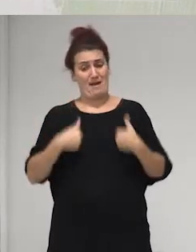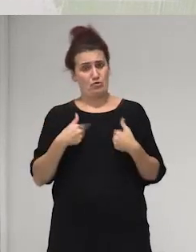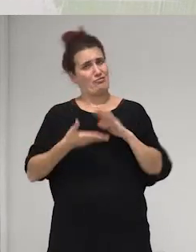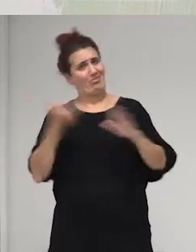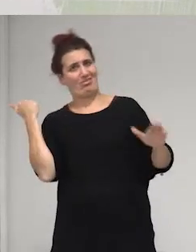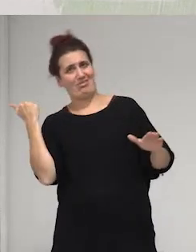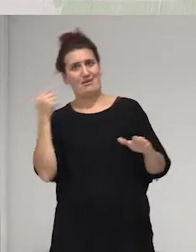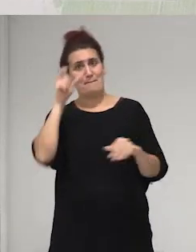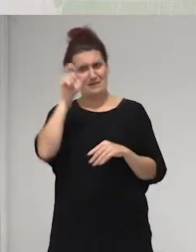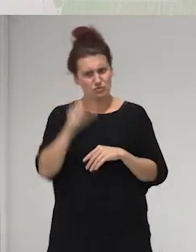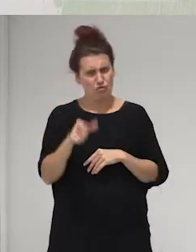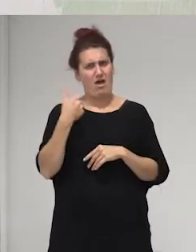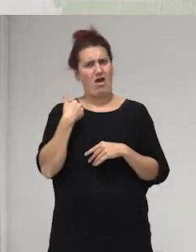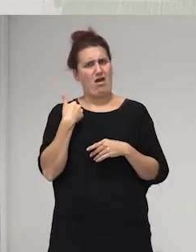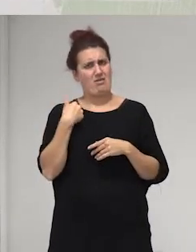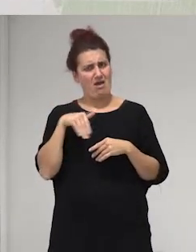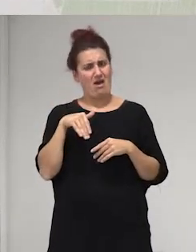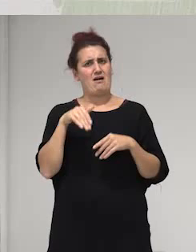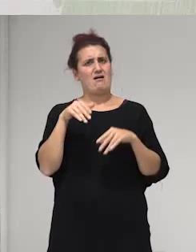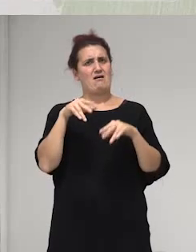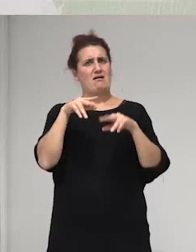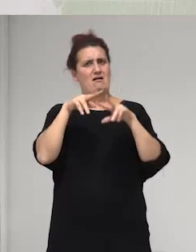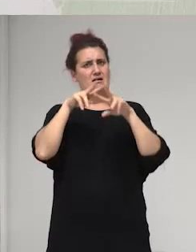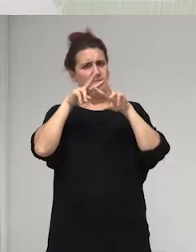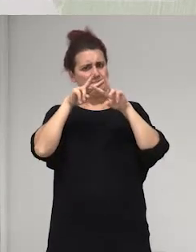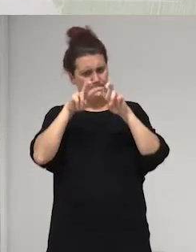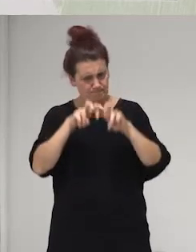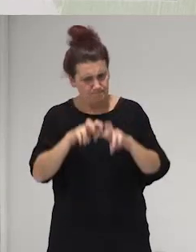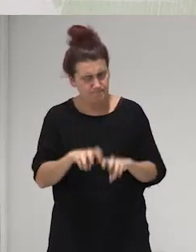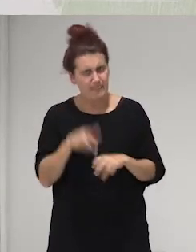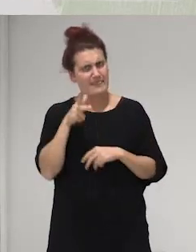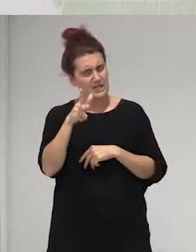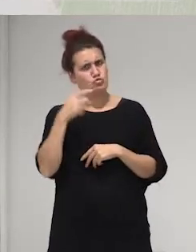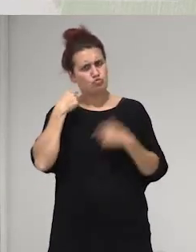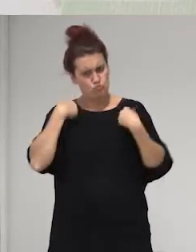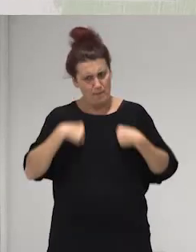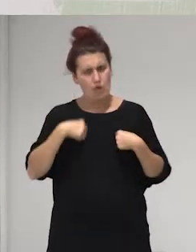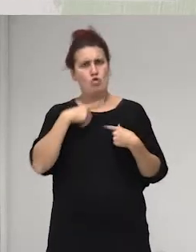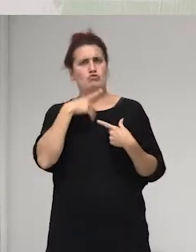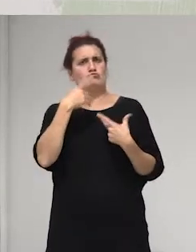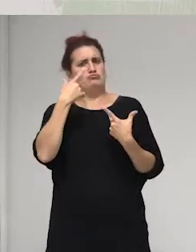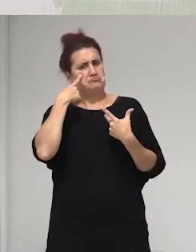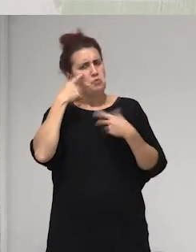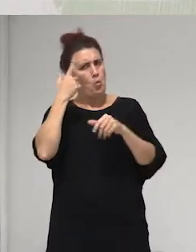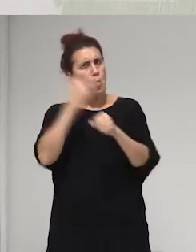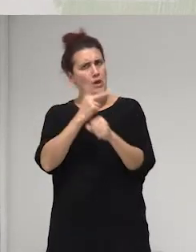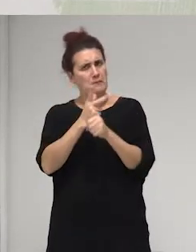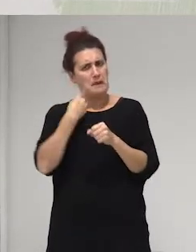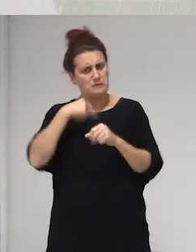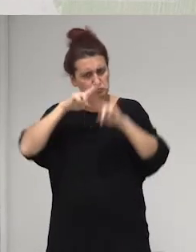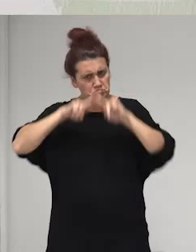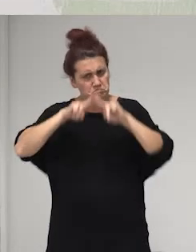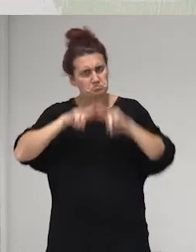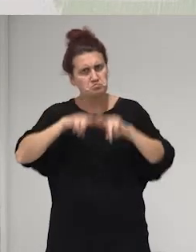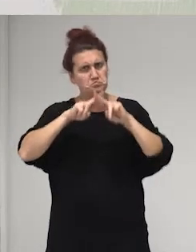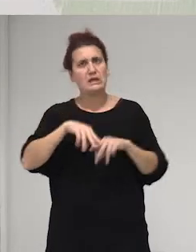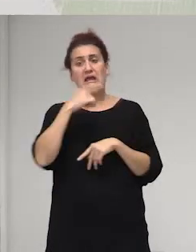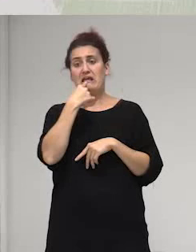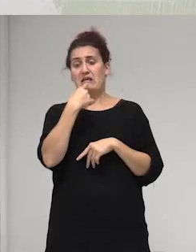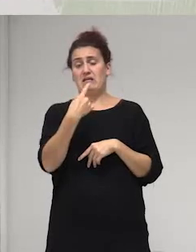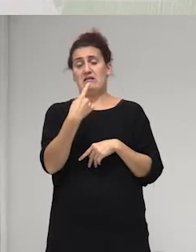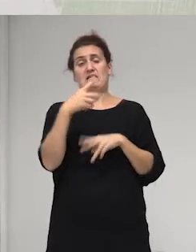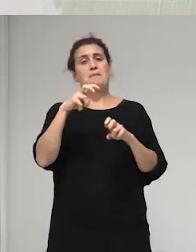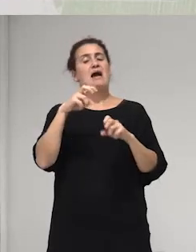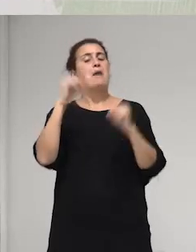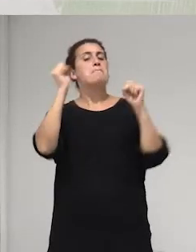ha garantizado los derechos humanos en Guatemala y que hoy este pacto de corruptos que le llamamos